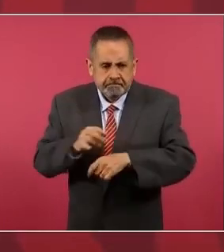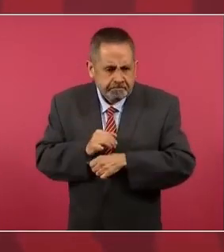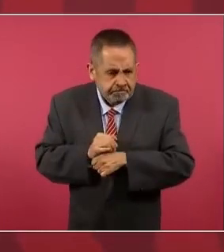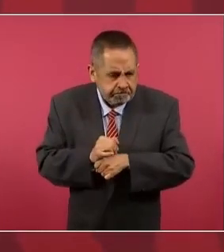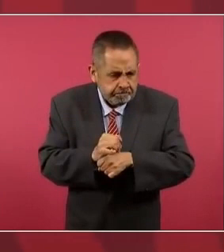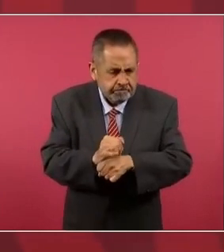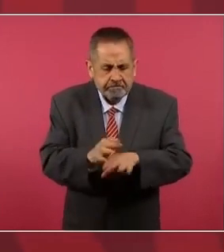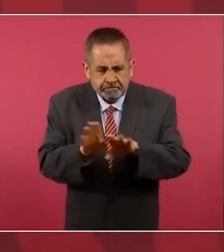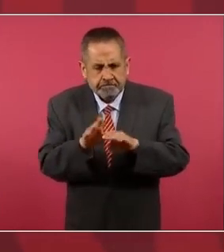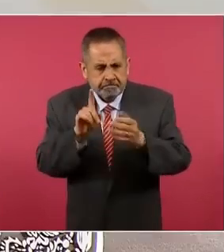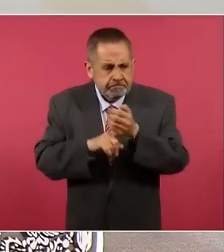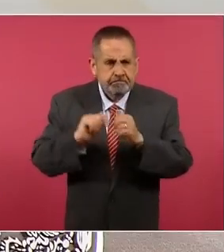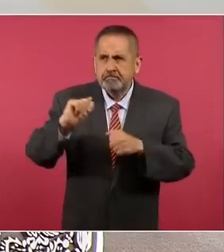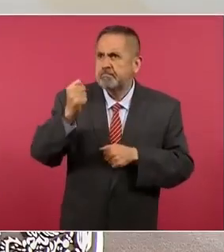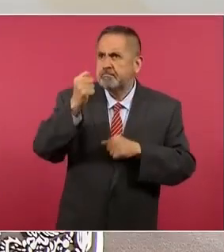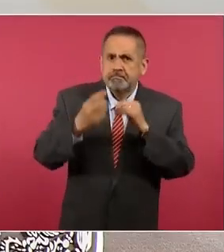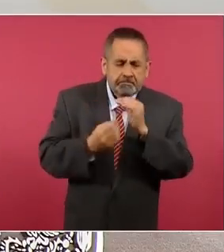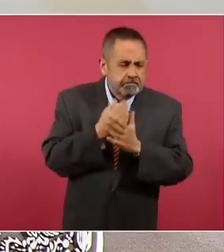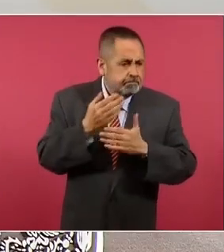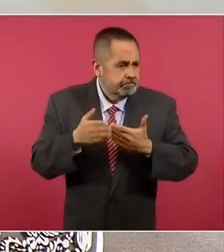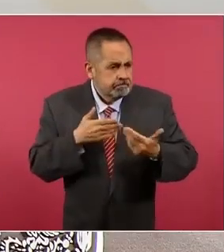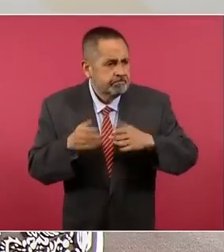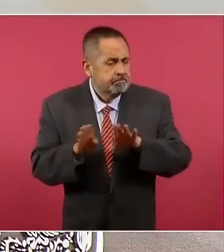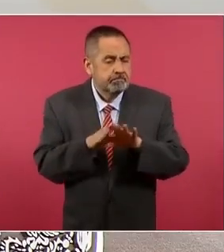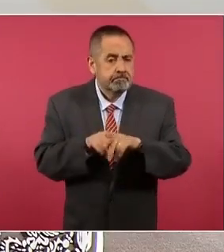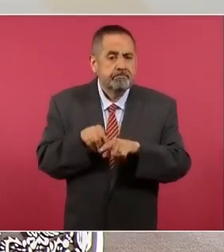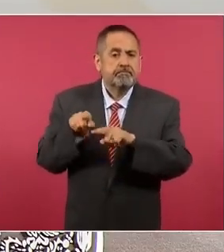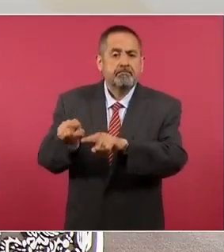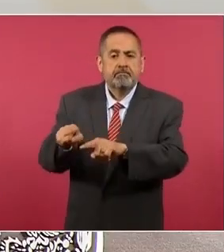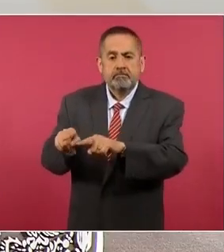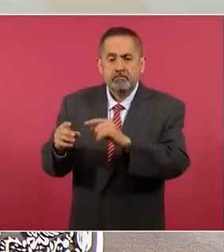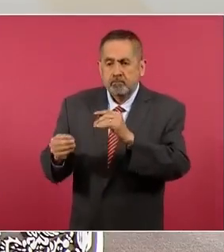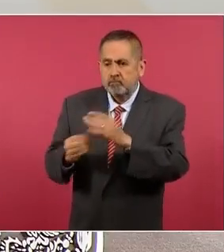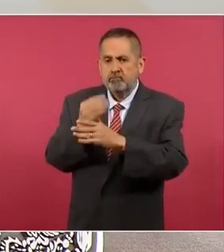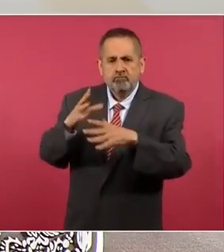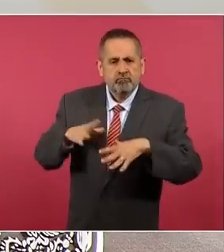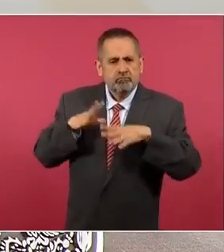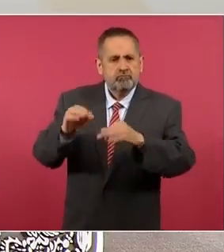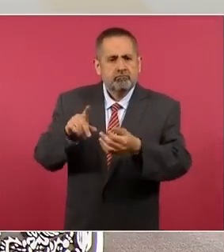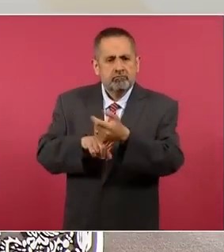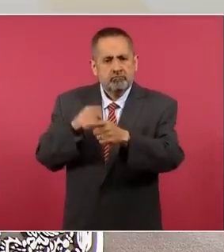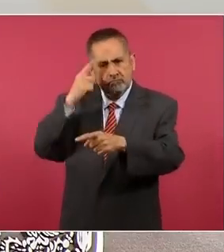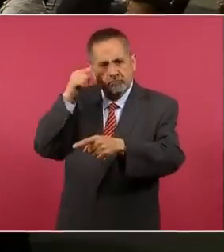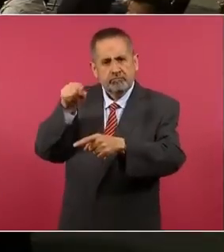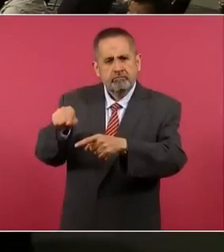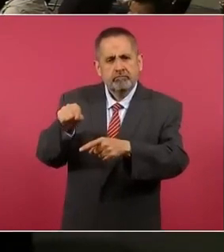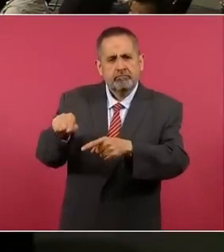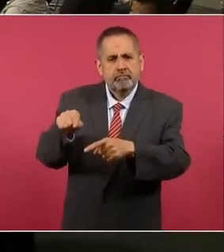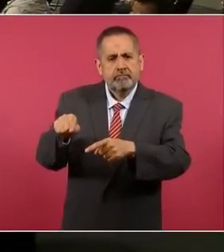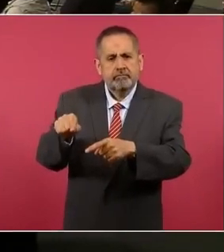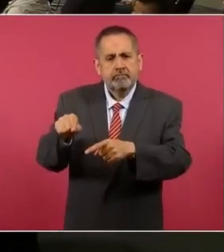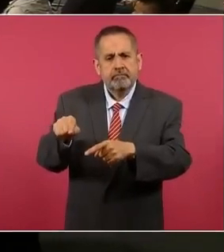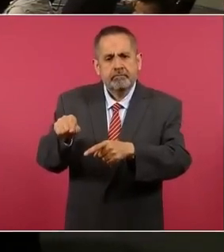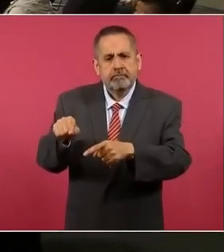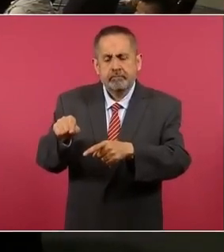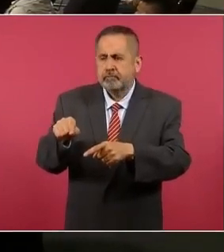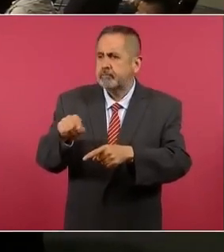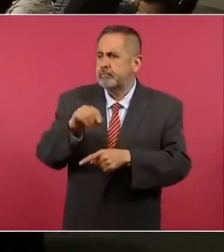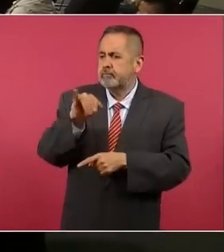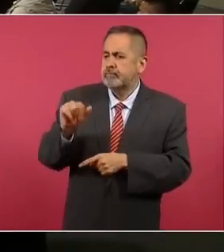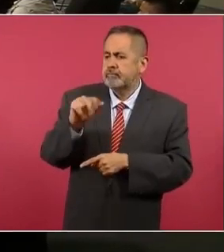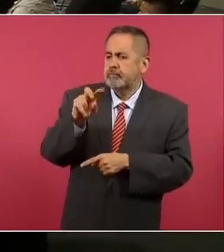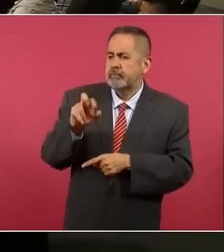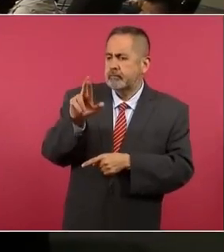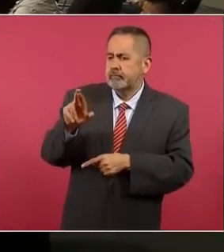científica y tecnológica. Se creó como un centro de fundación, es el centro de fundación Javier